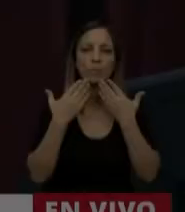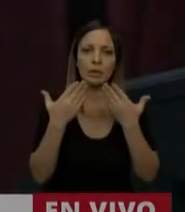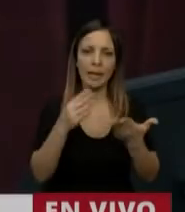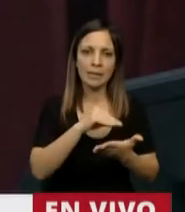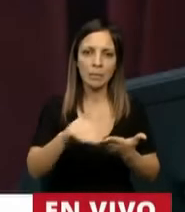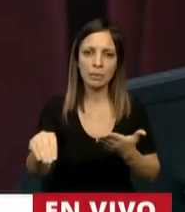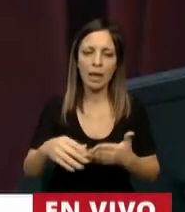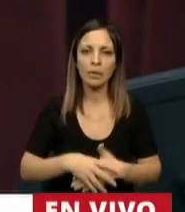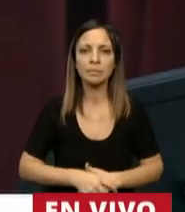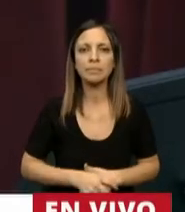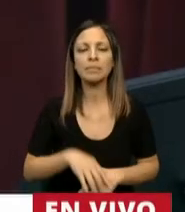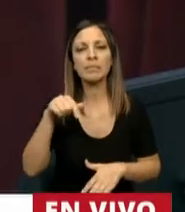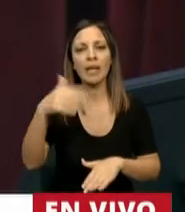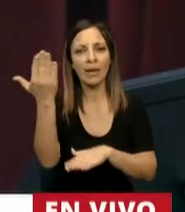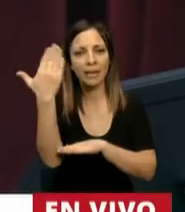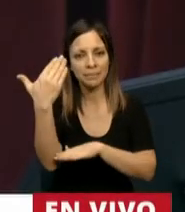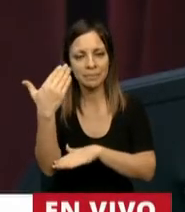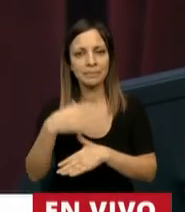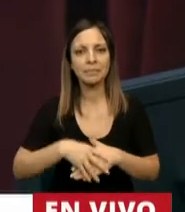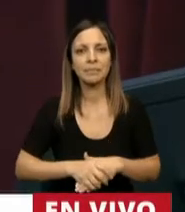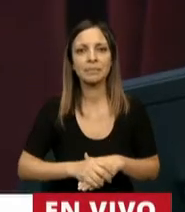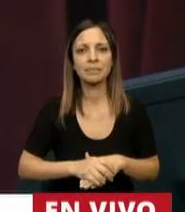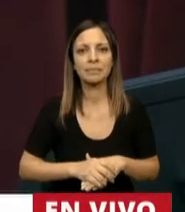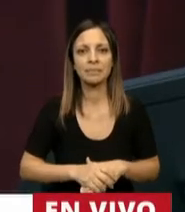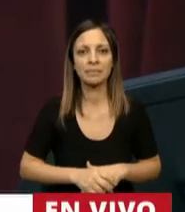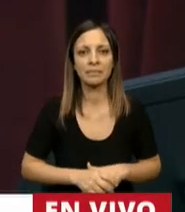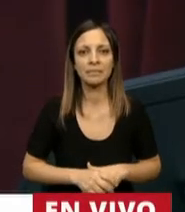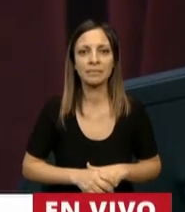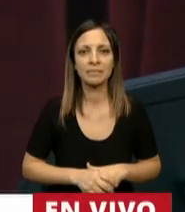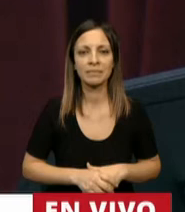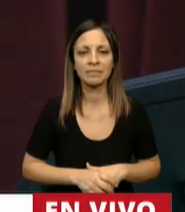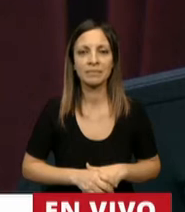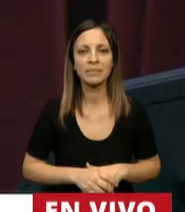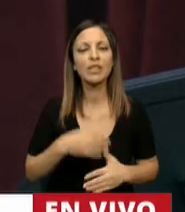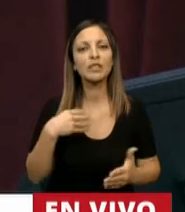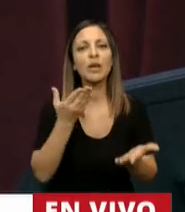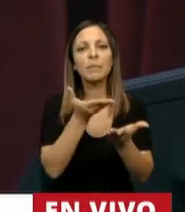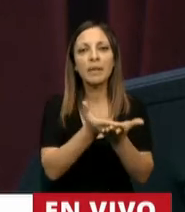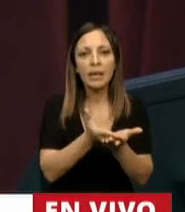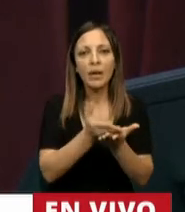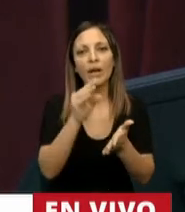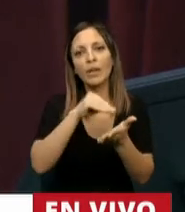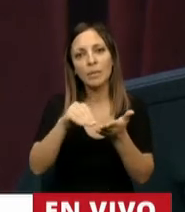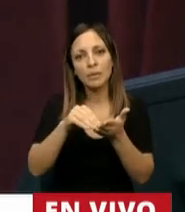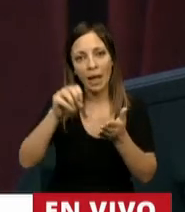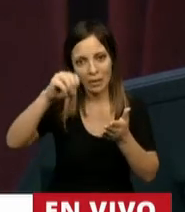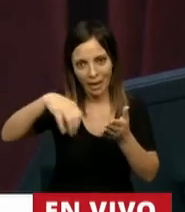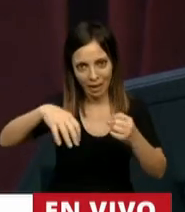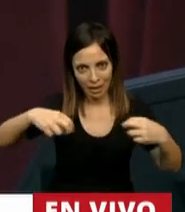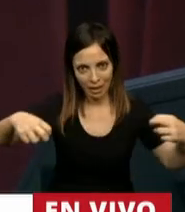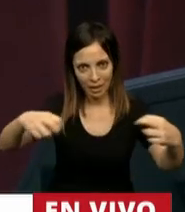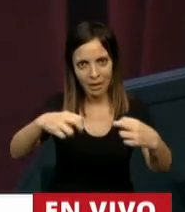Tiene la palabra la diputada Lidia Azcárate. Les pido a los diputados que están en el recinto,